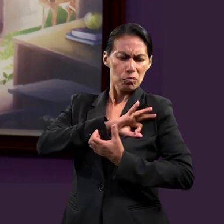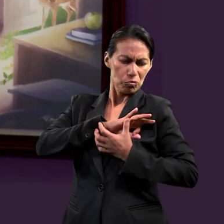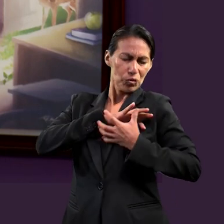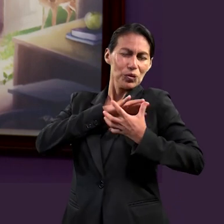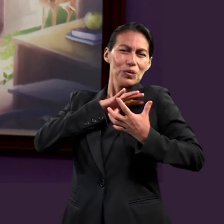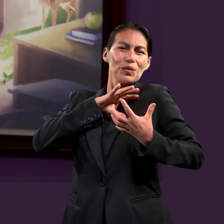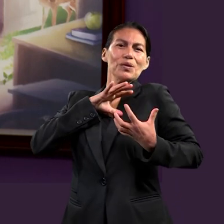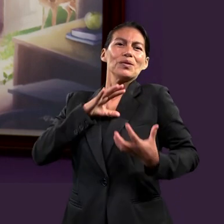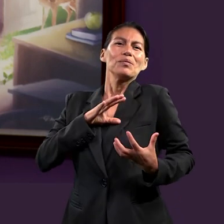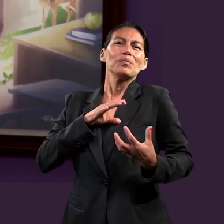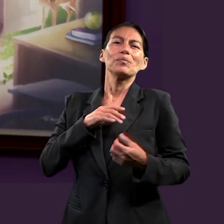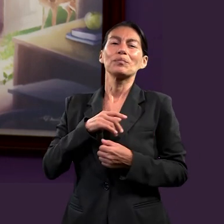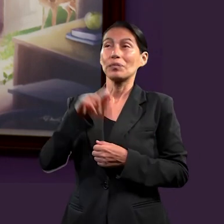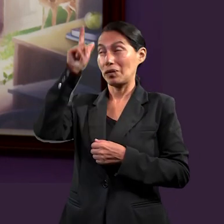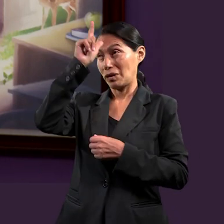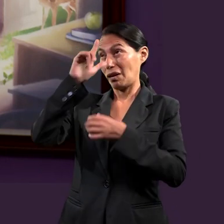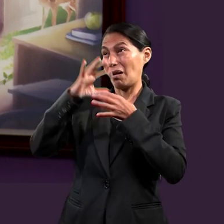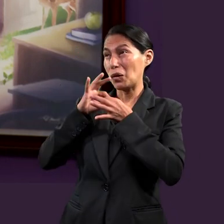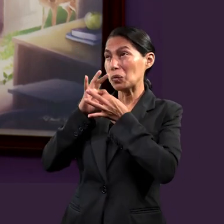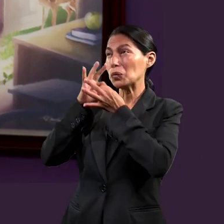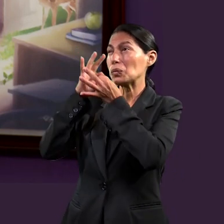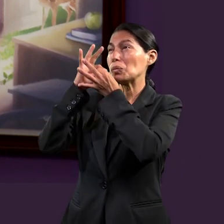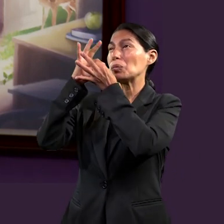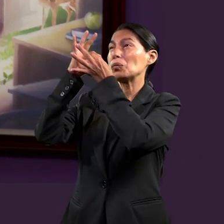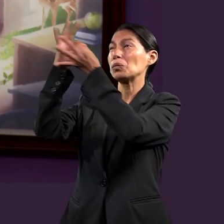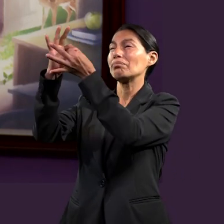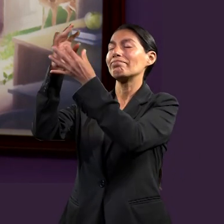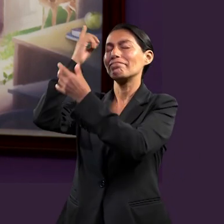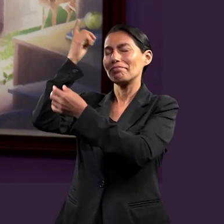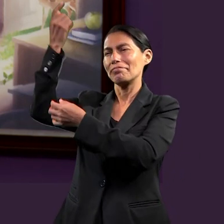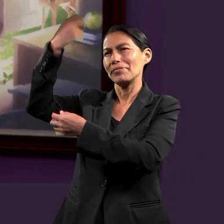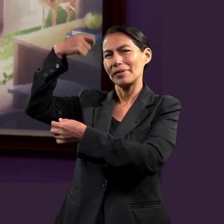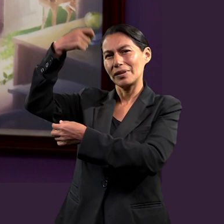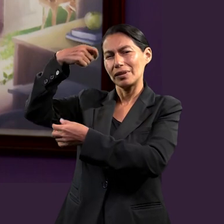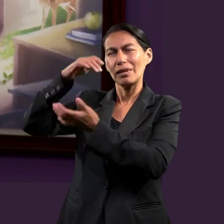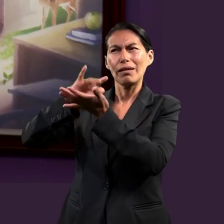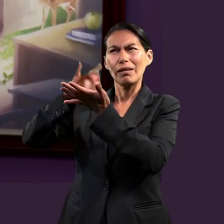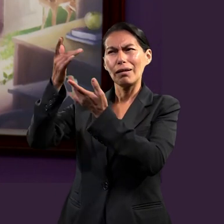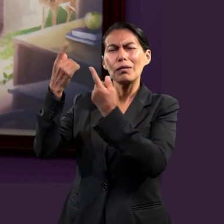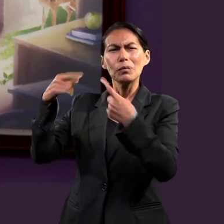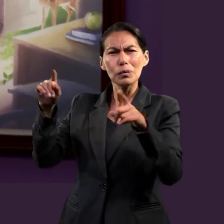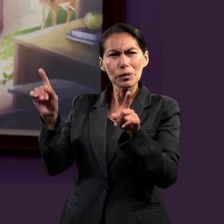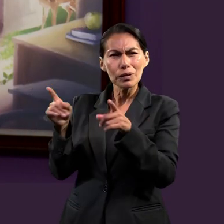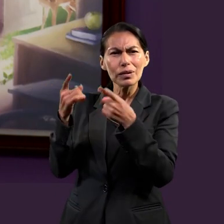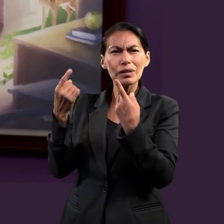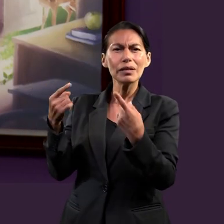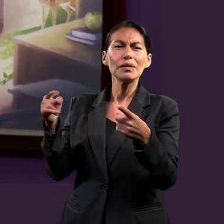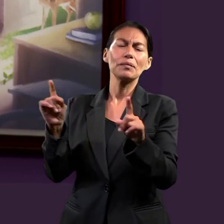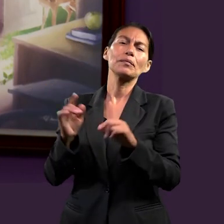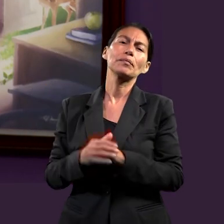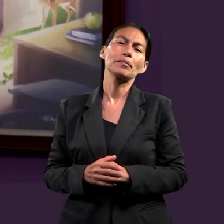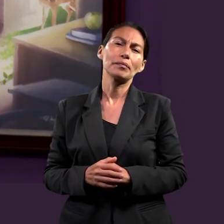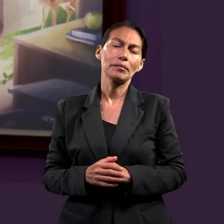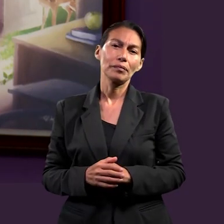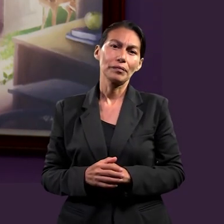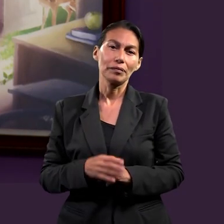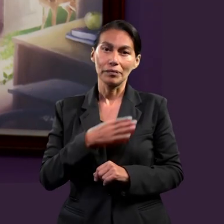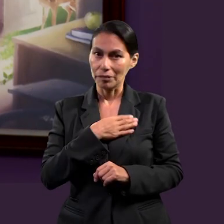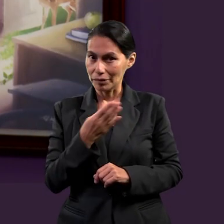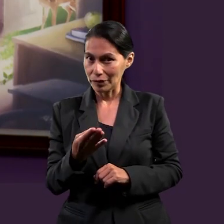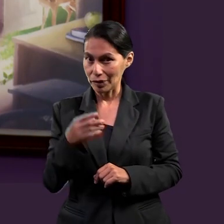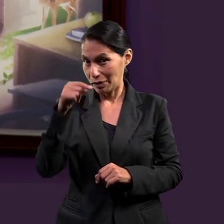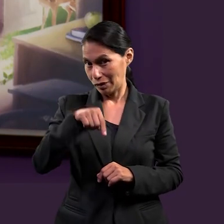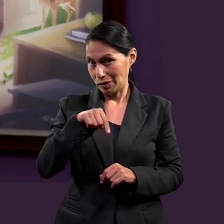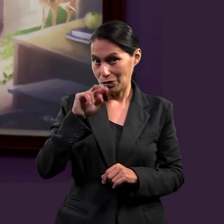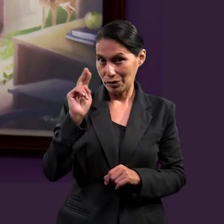vida, mi vida espiritual creo que ha sido muy bendecida a través de la música y bueno,